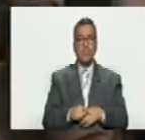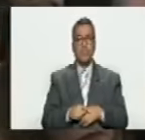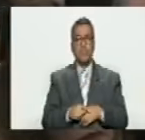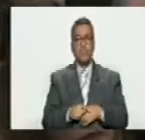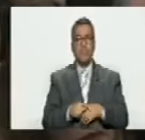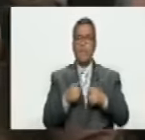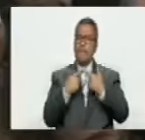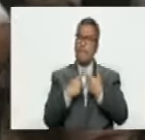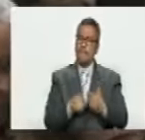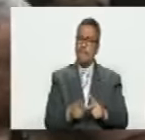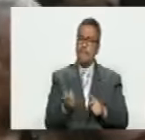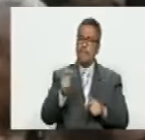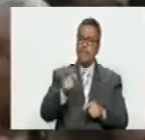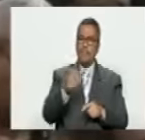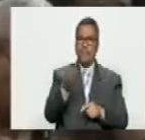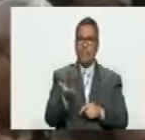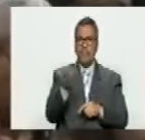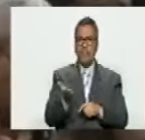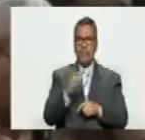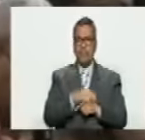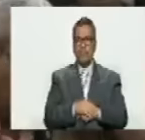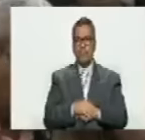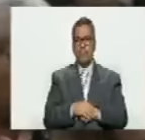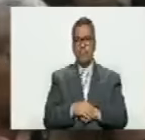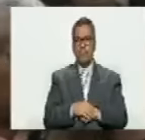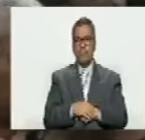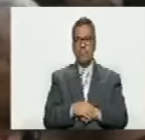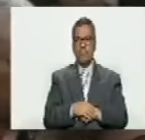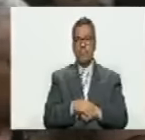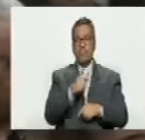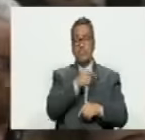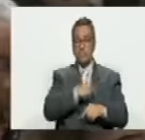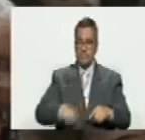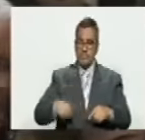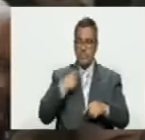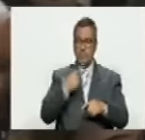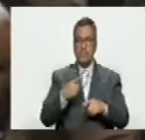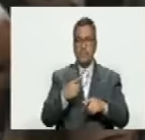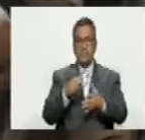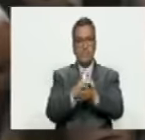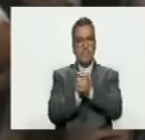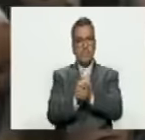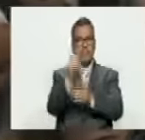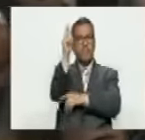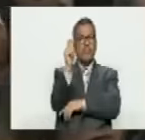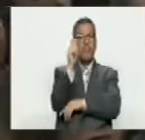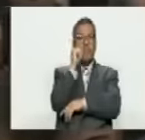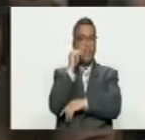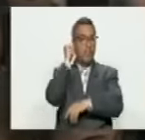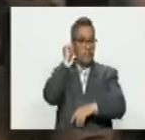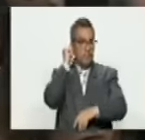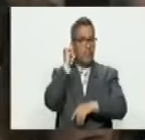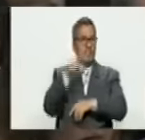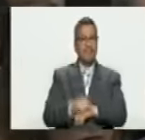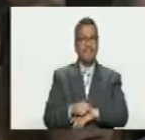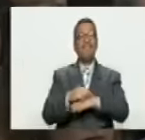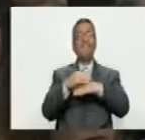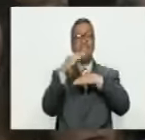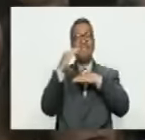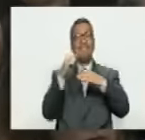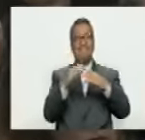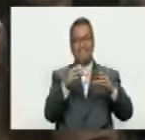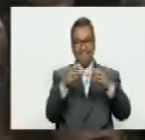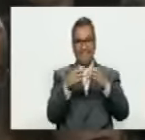pero lo más importante, presidente, lo más importante, colegas diputados y diputadas de esta